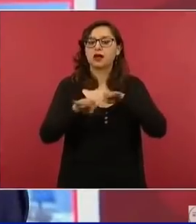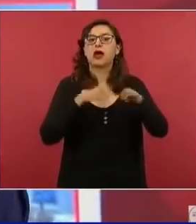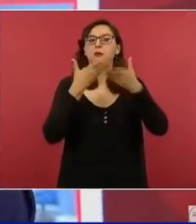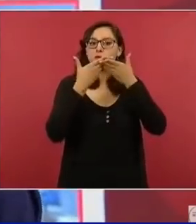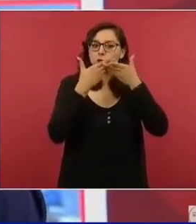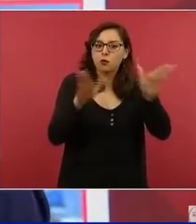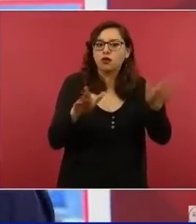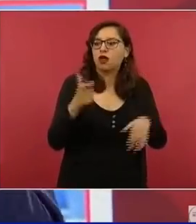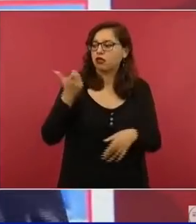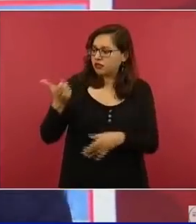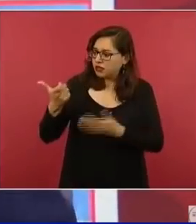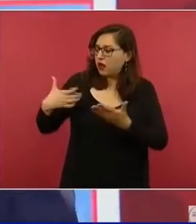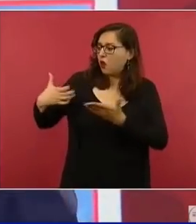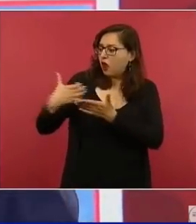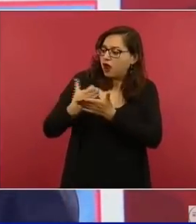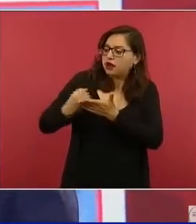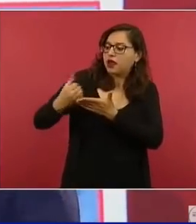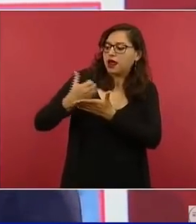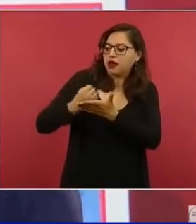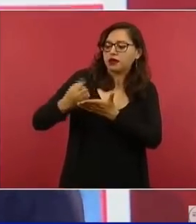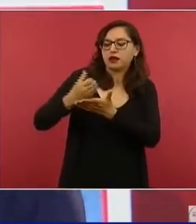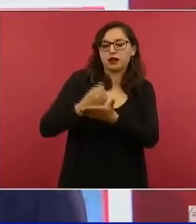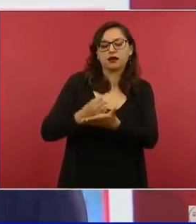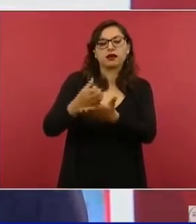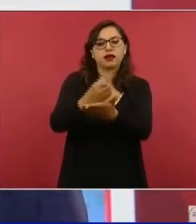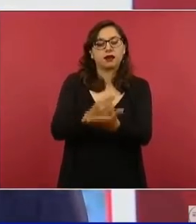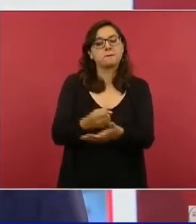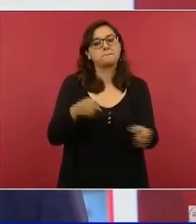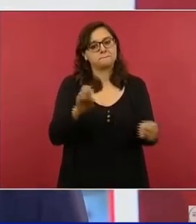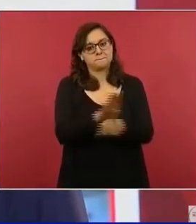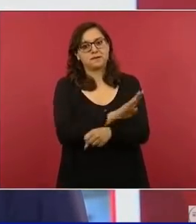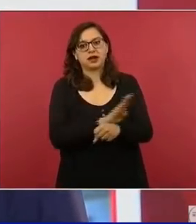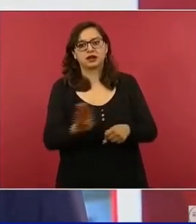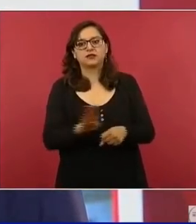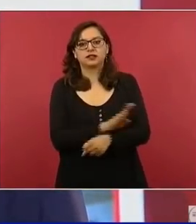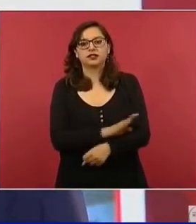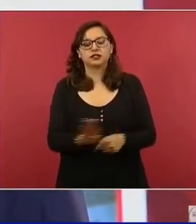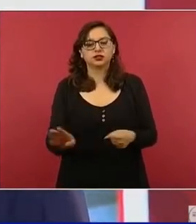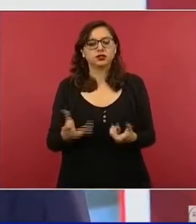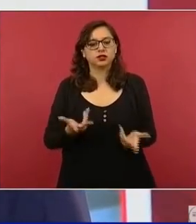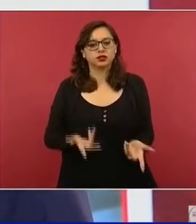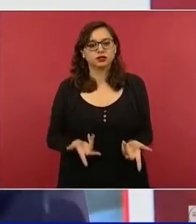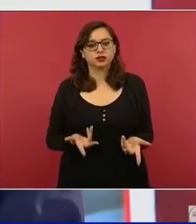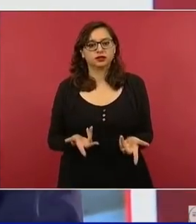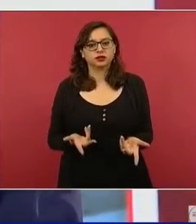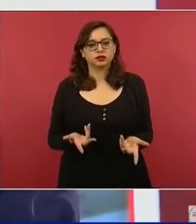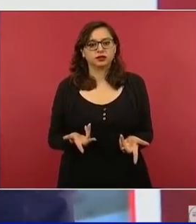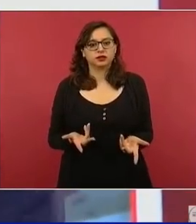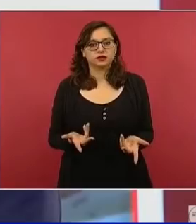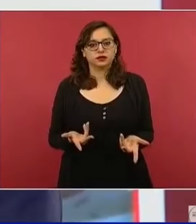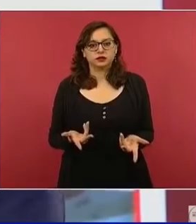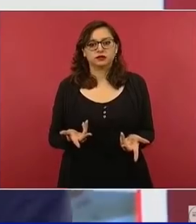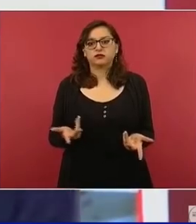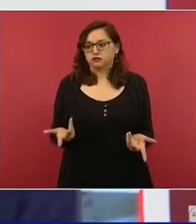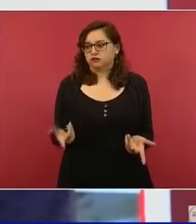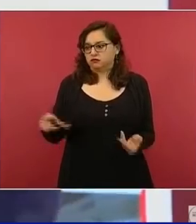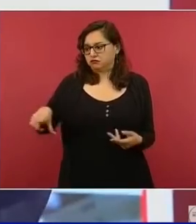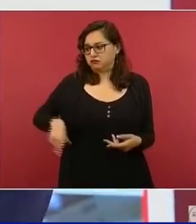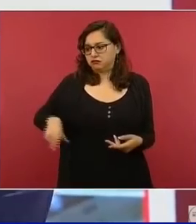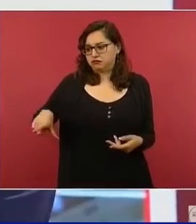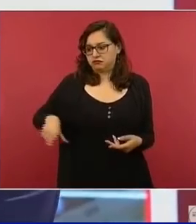obtienen beneficios al amparo del poder